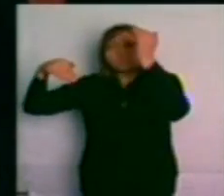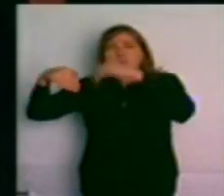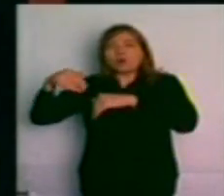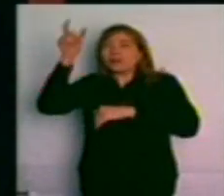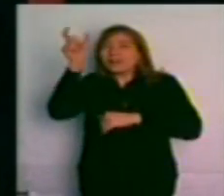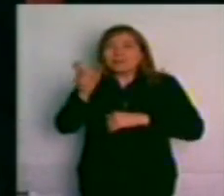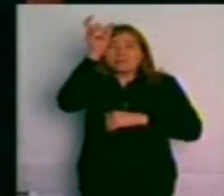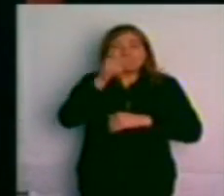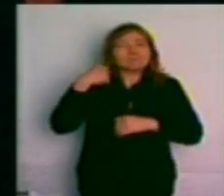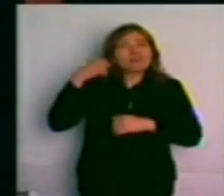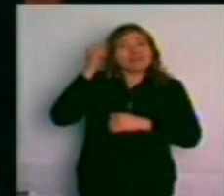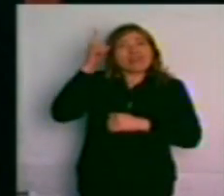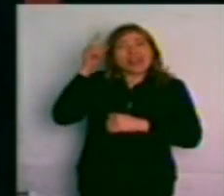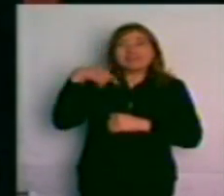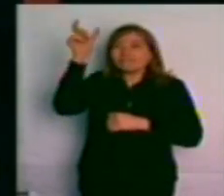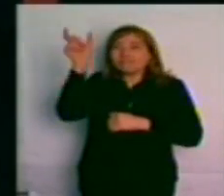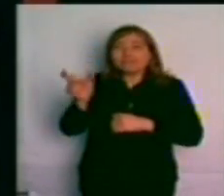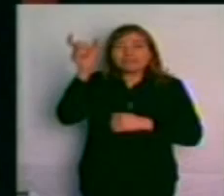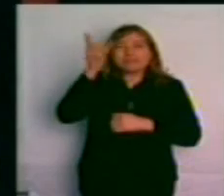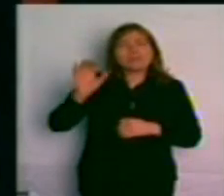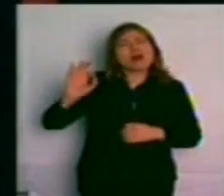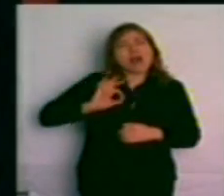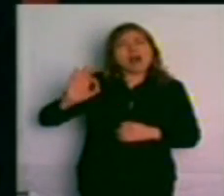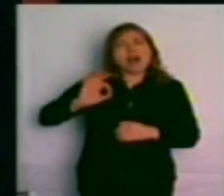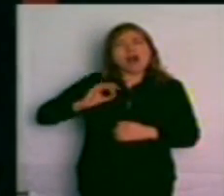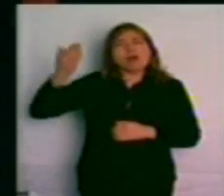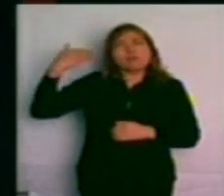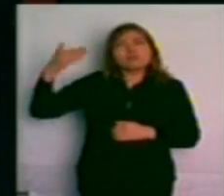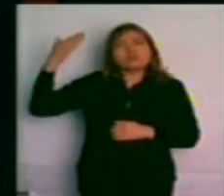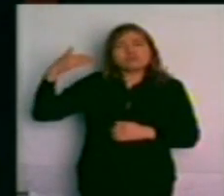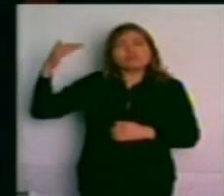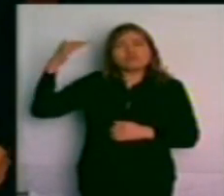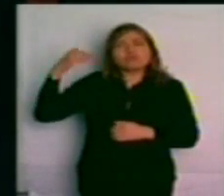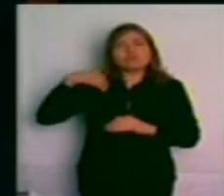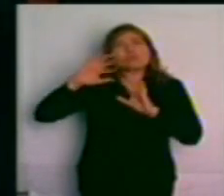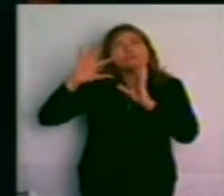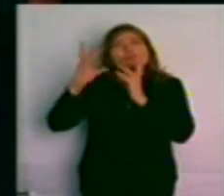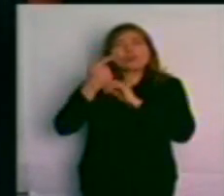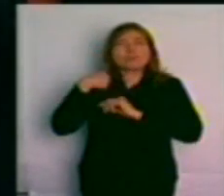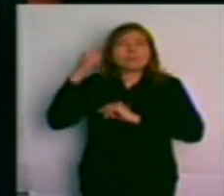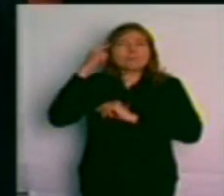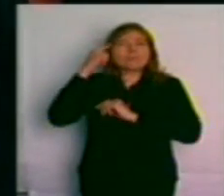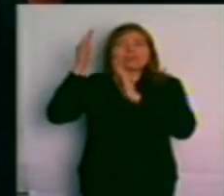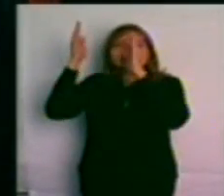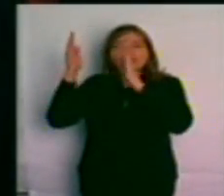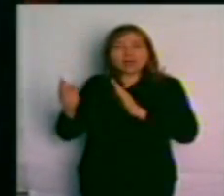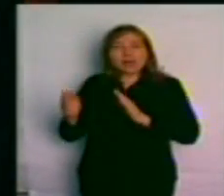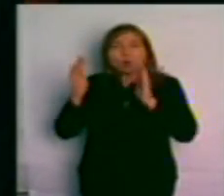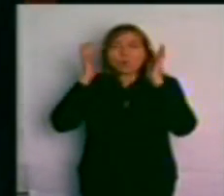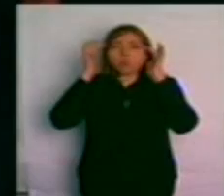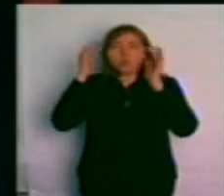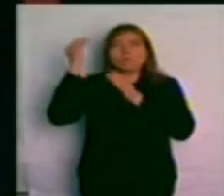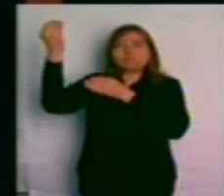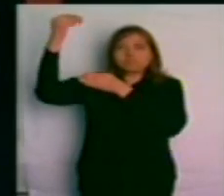paradigmas que durante tanto tiempo colonizaron culturalmente